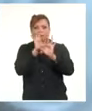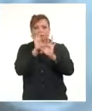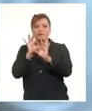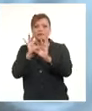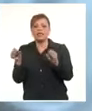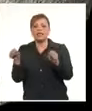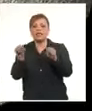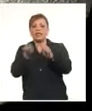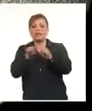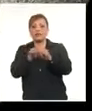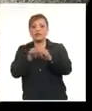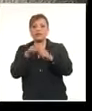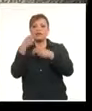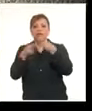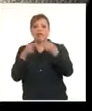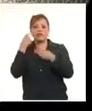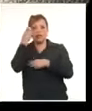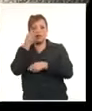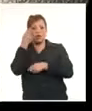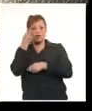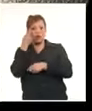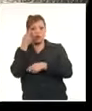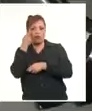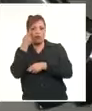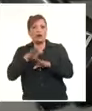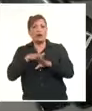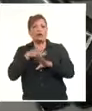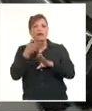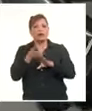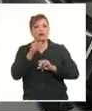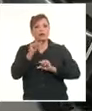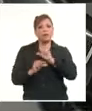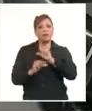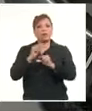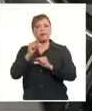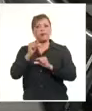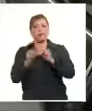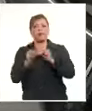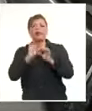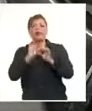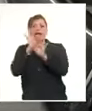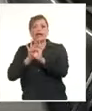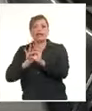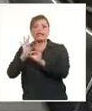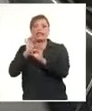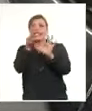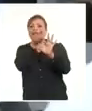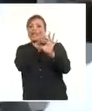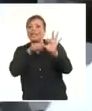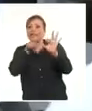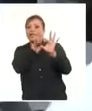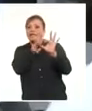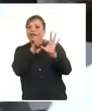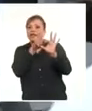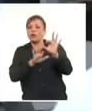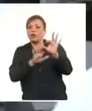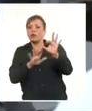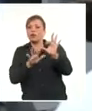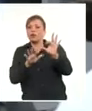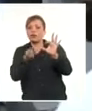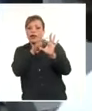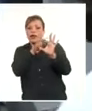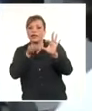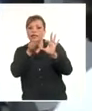le hace en exámenes ópticos y después viene la configuración de la esfera, la esfera tiene que ser vacía y esta esfera